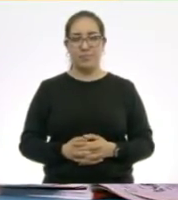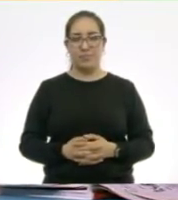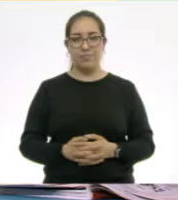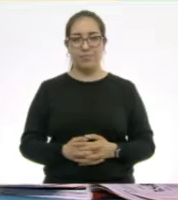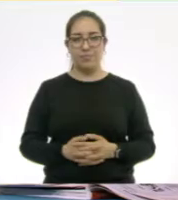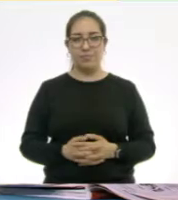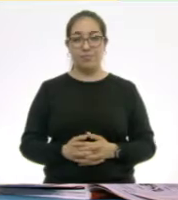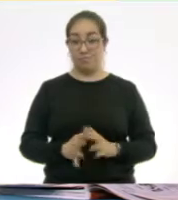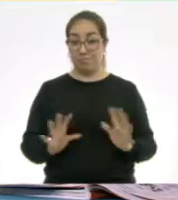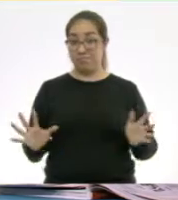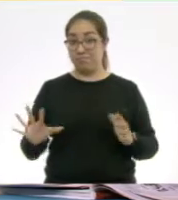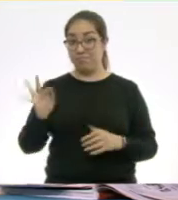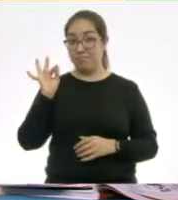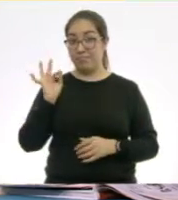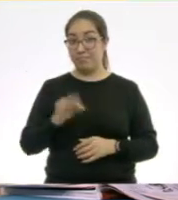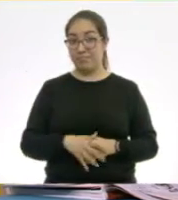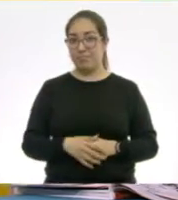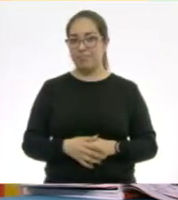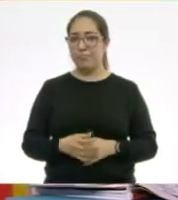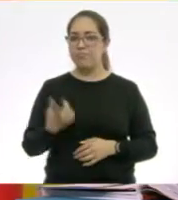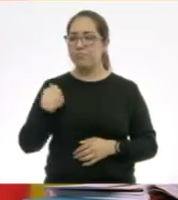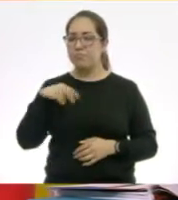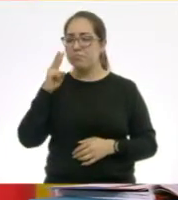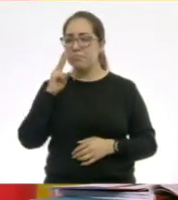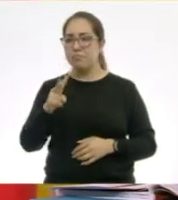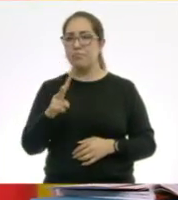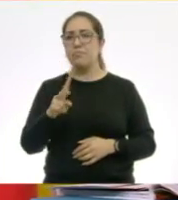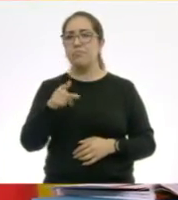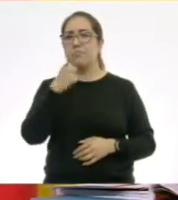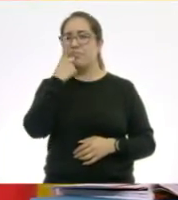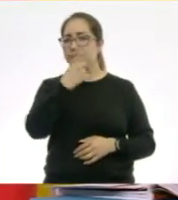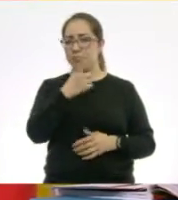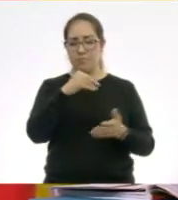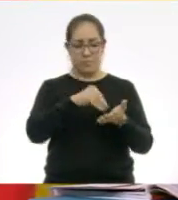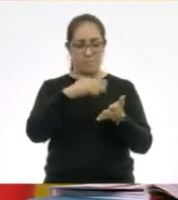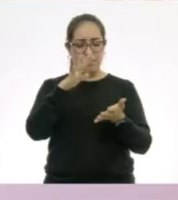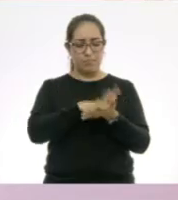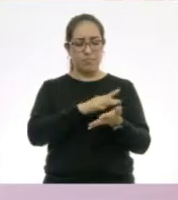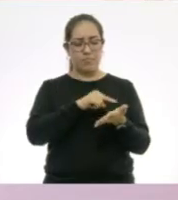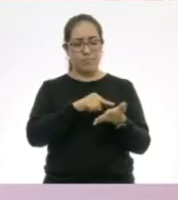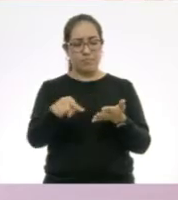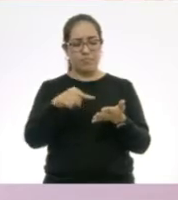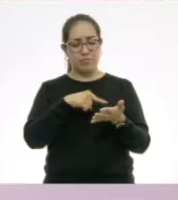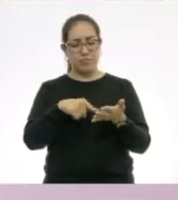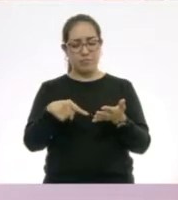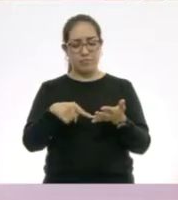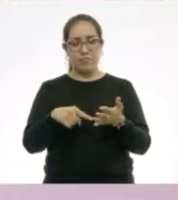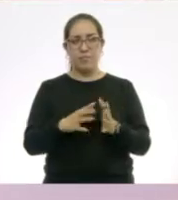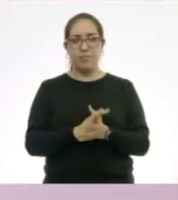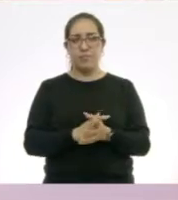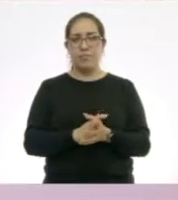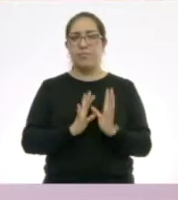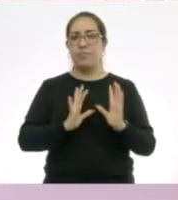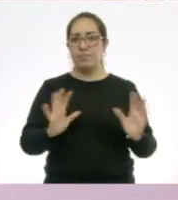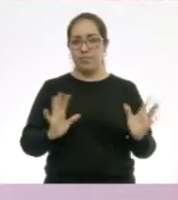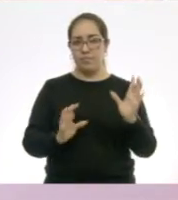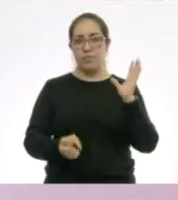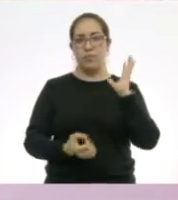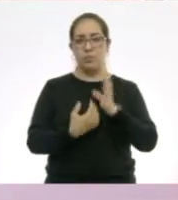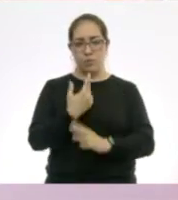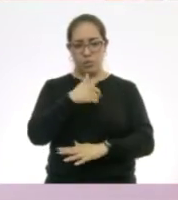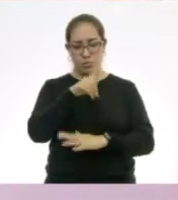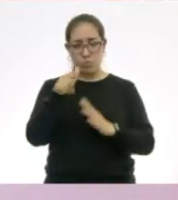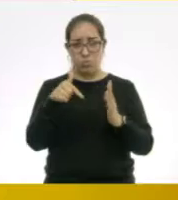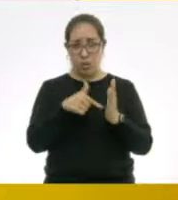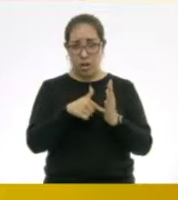¿Ya lo encontraste? Pues encontré una nota que ver, ¿qué es dice? Se han puesto kioscos en diversos